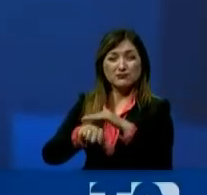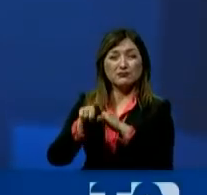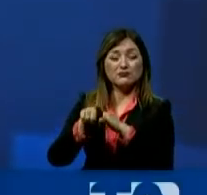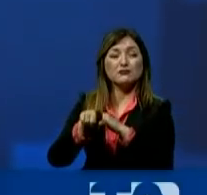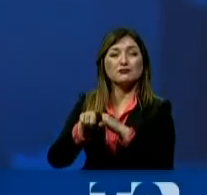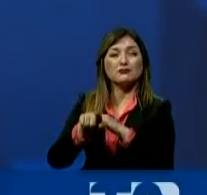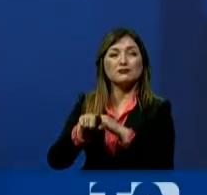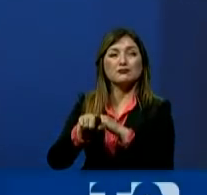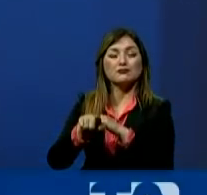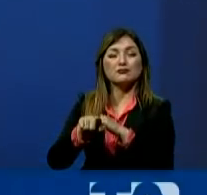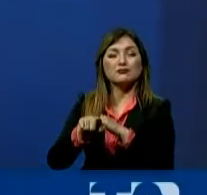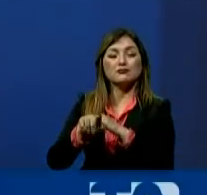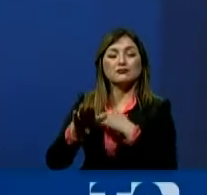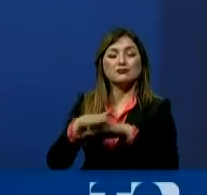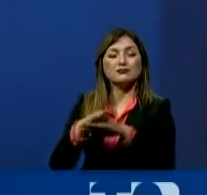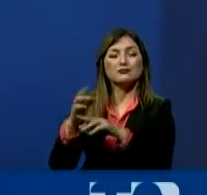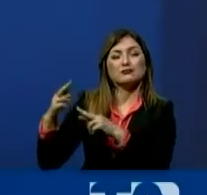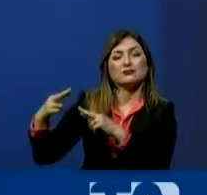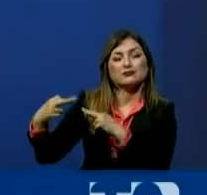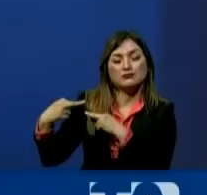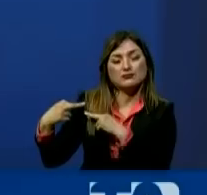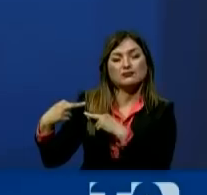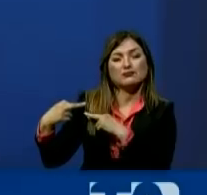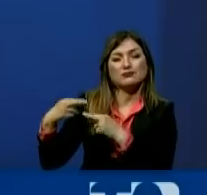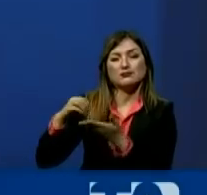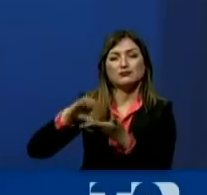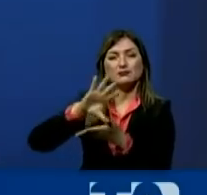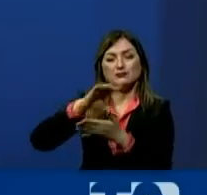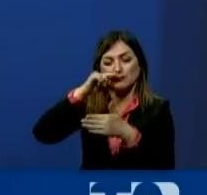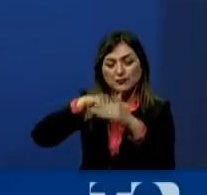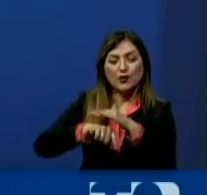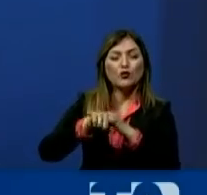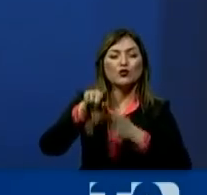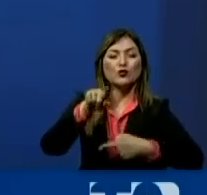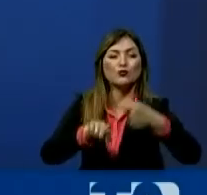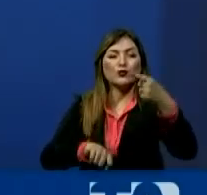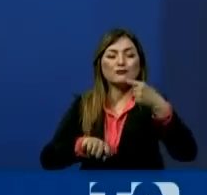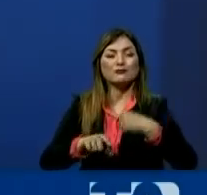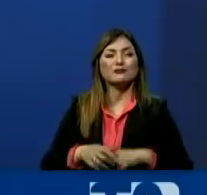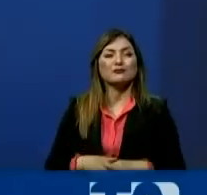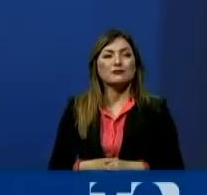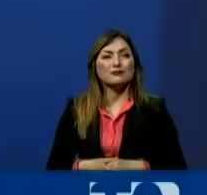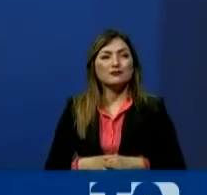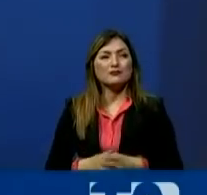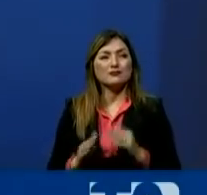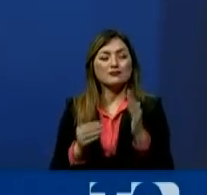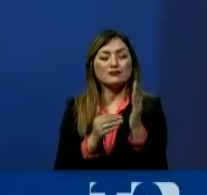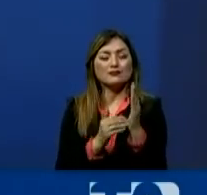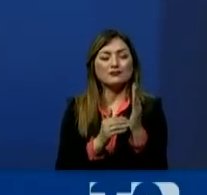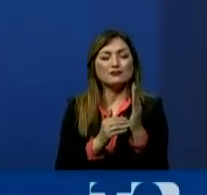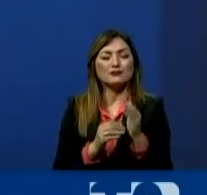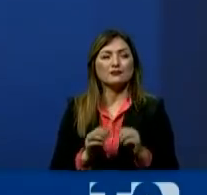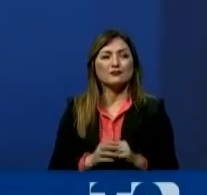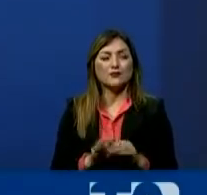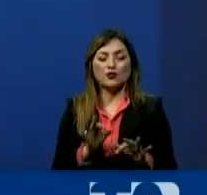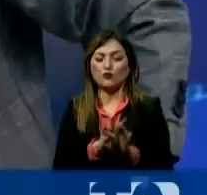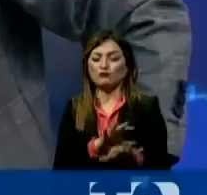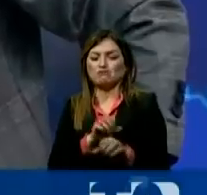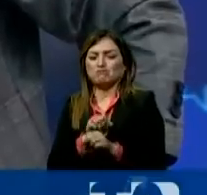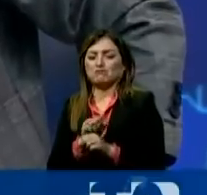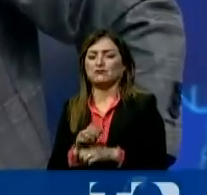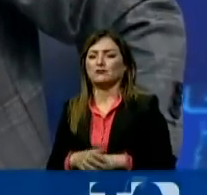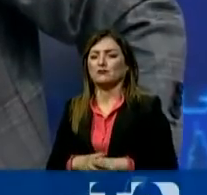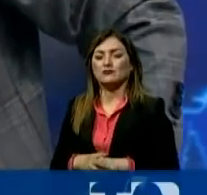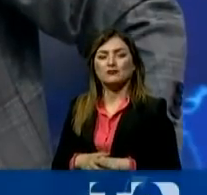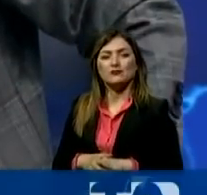atribuciones, competencias del CAL. O sea, puede caer en el delito de abrogación de funciones. ¿La